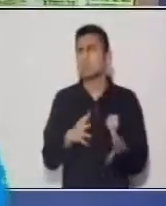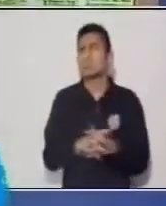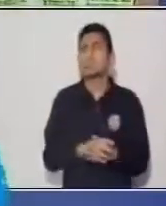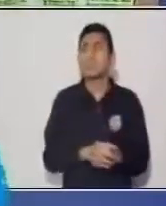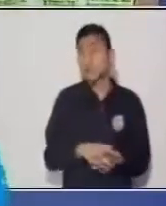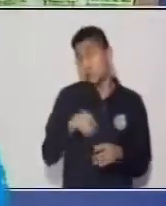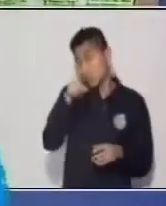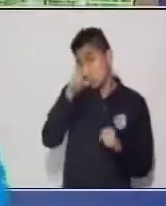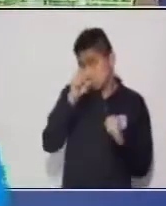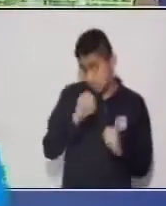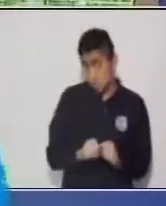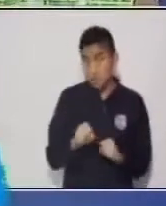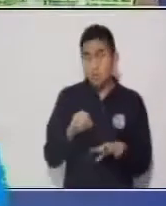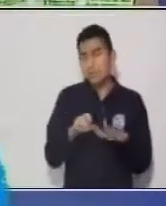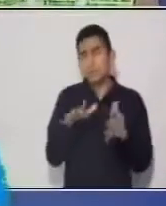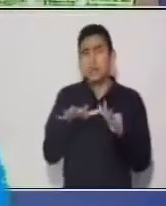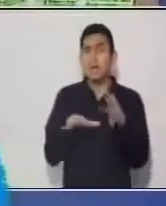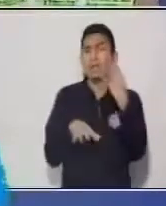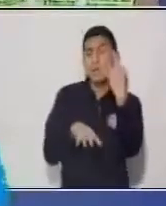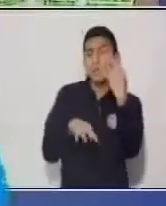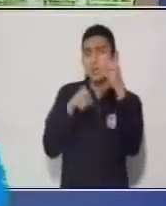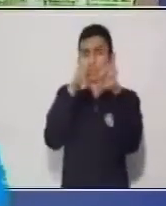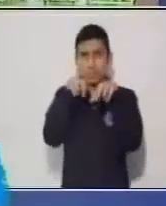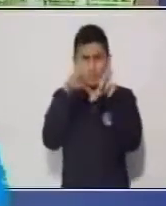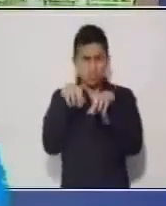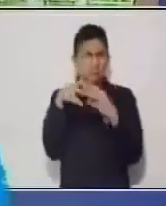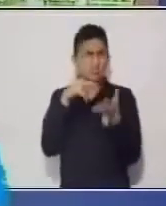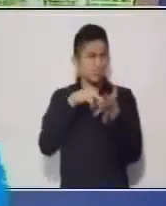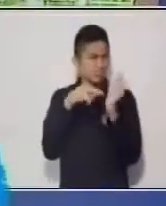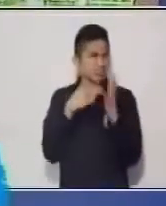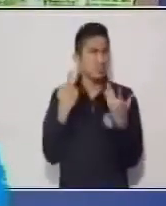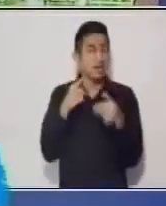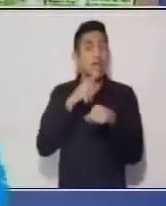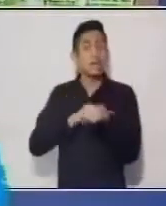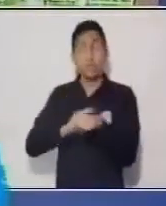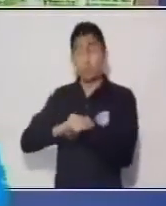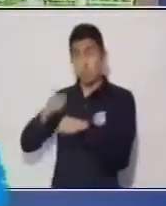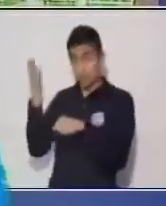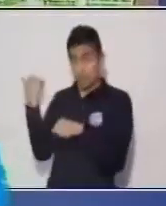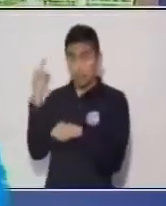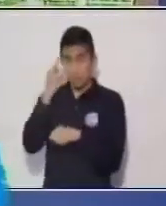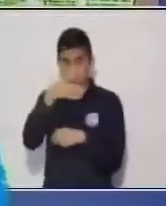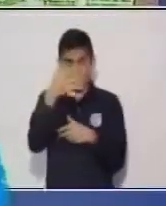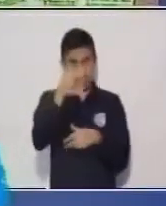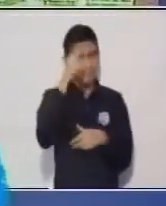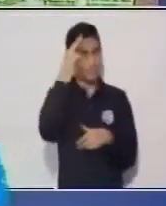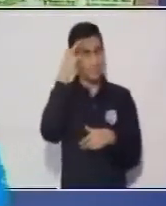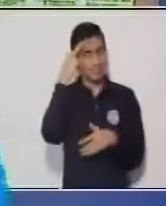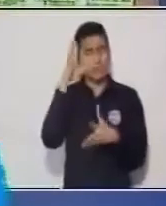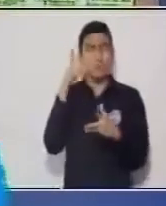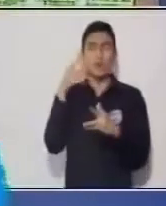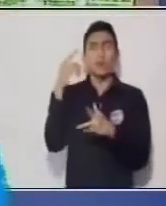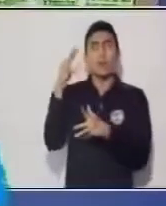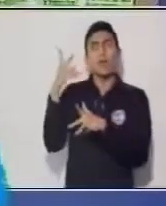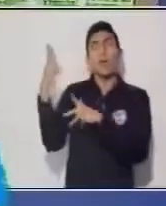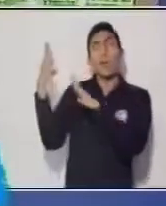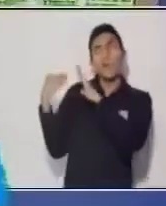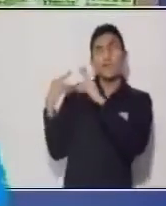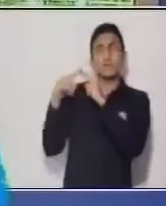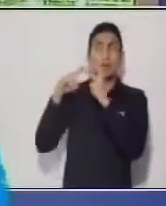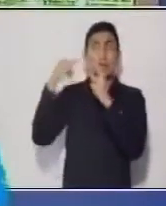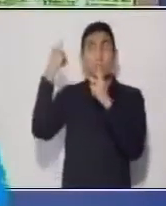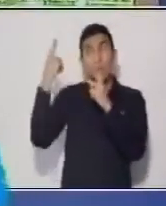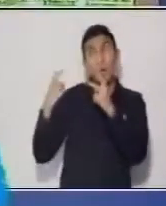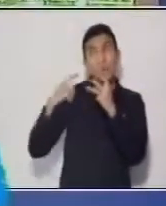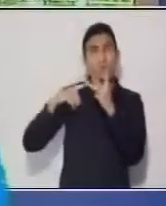Podríamos decir que en una tercera persona, en tiempo pasado. Entonces, si nos dice confesó, declaró, preguntó, nos